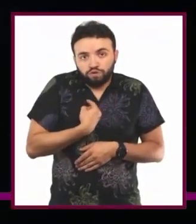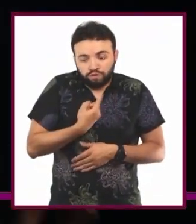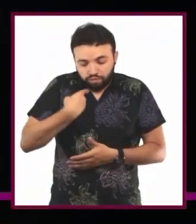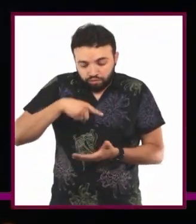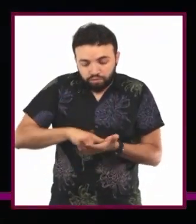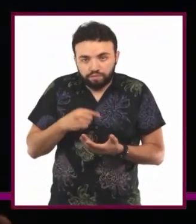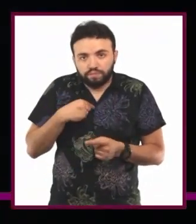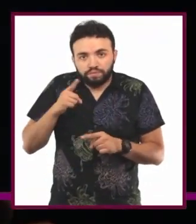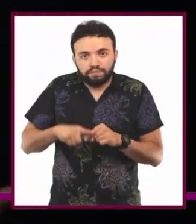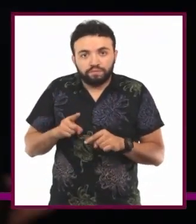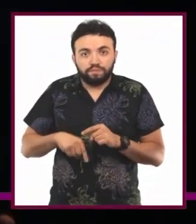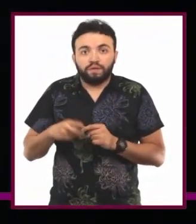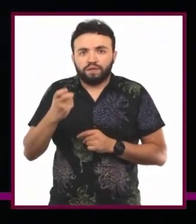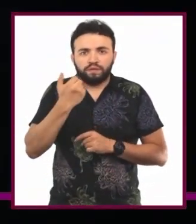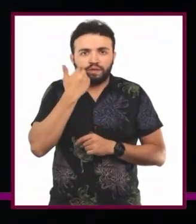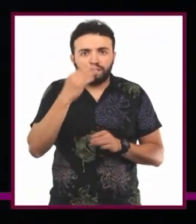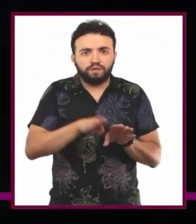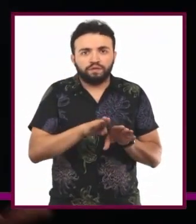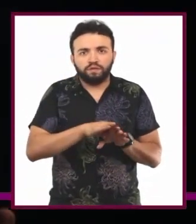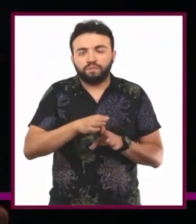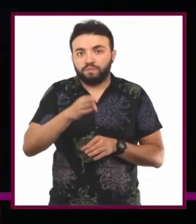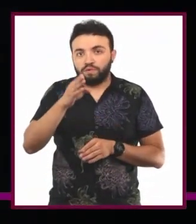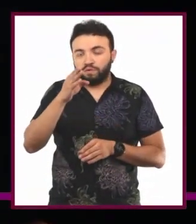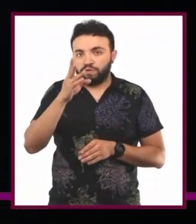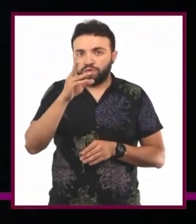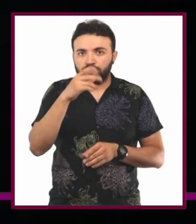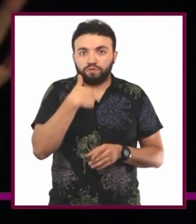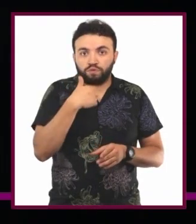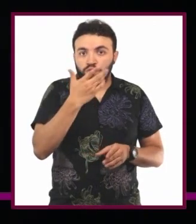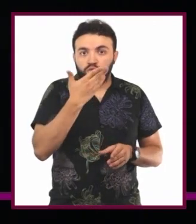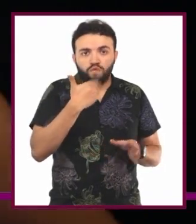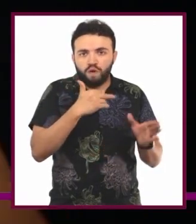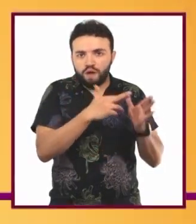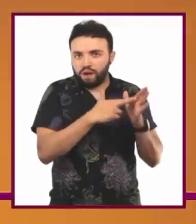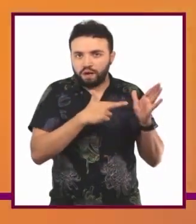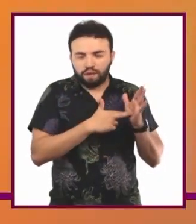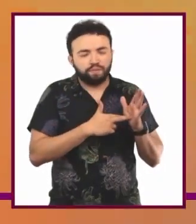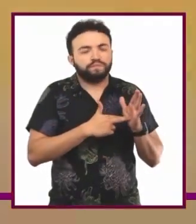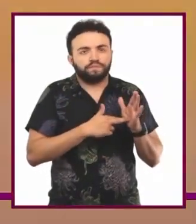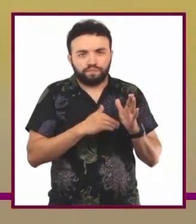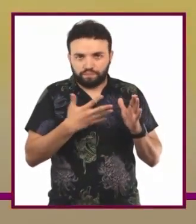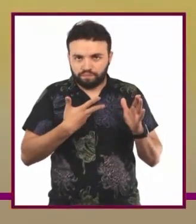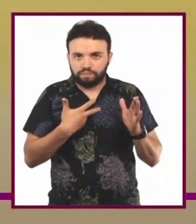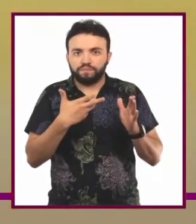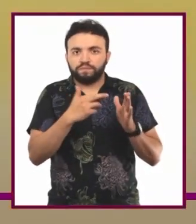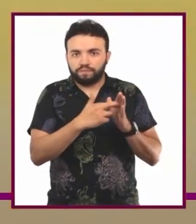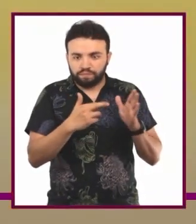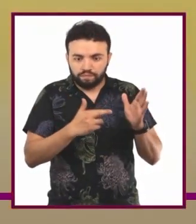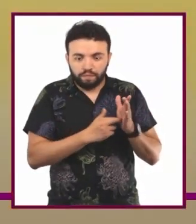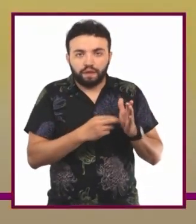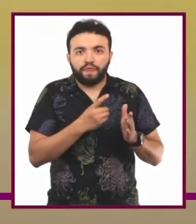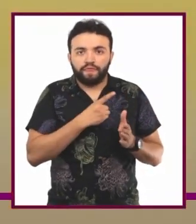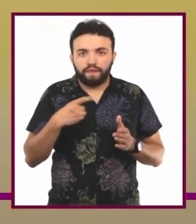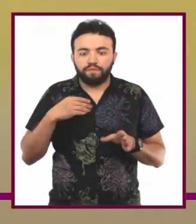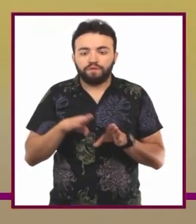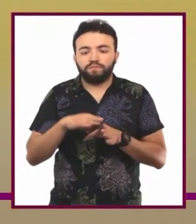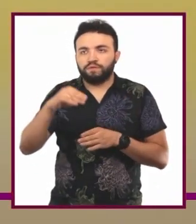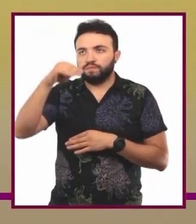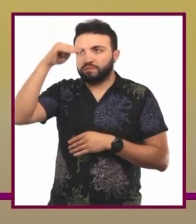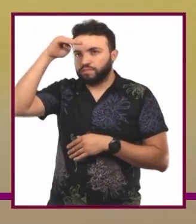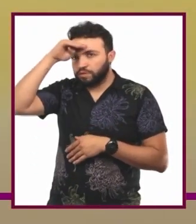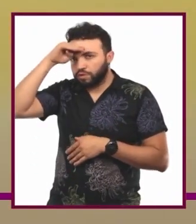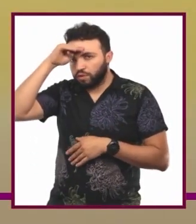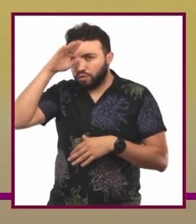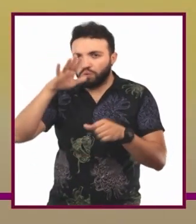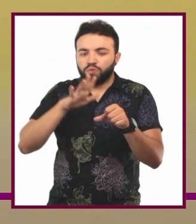no significa que el pensamiento autónomo no tenga reglas. Todo lo contrario, el pensamiento autónomo debe ser razonado, tener